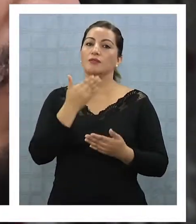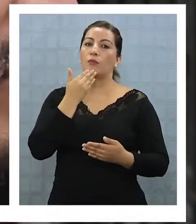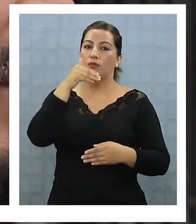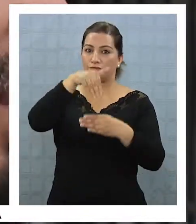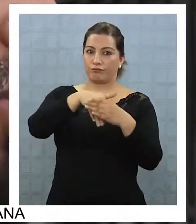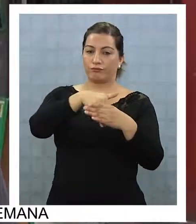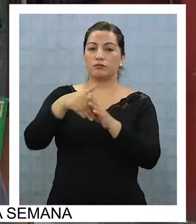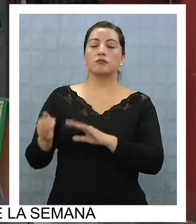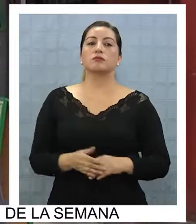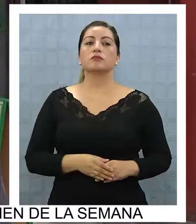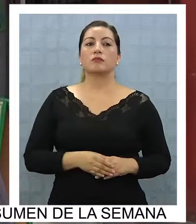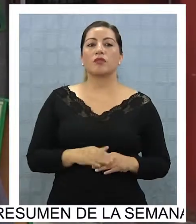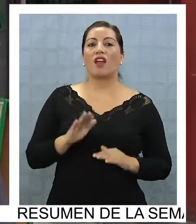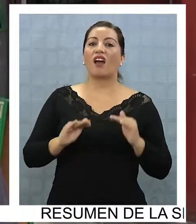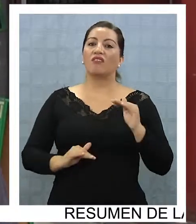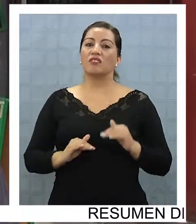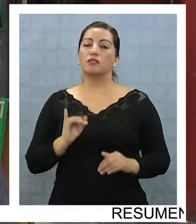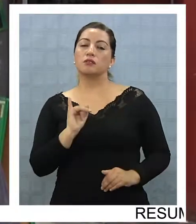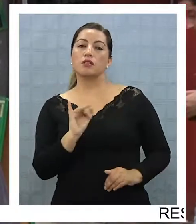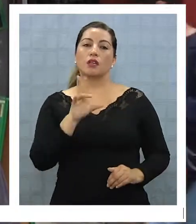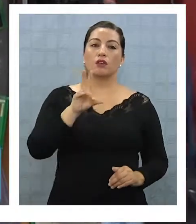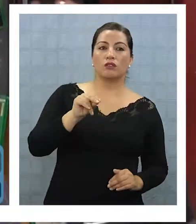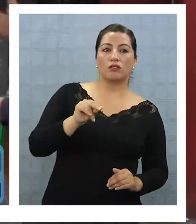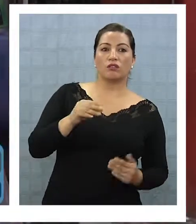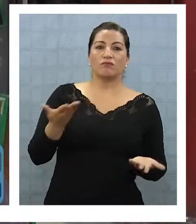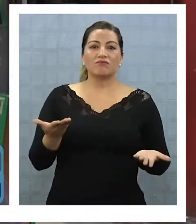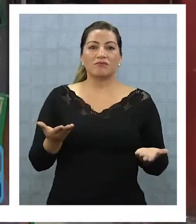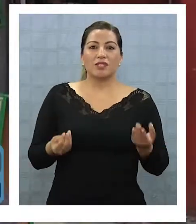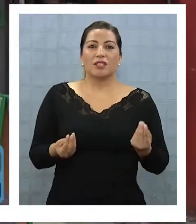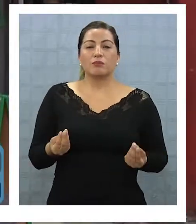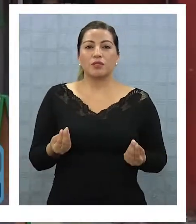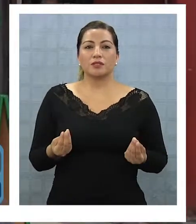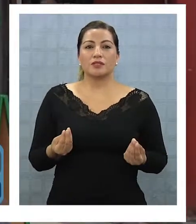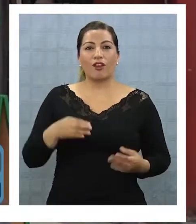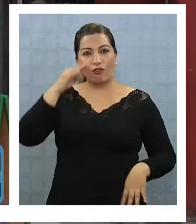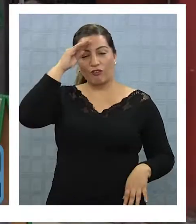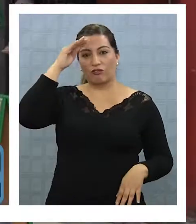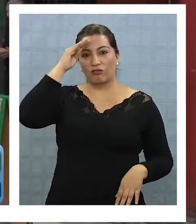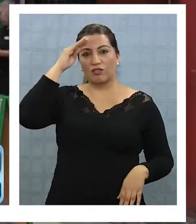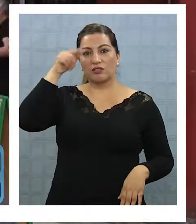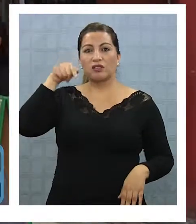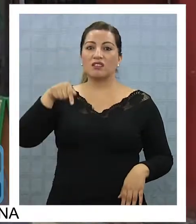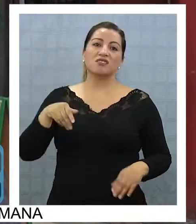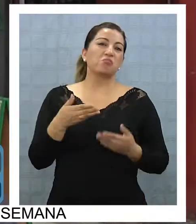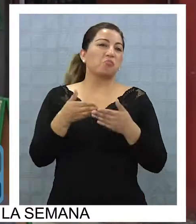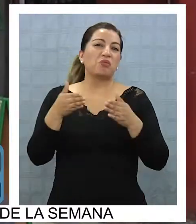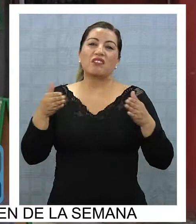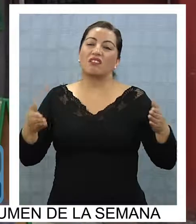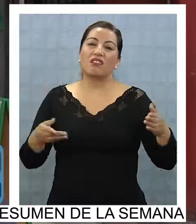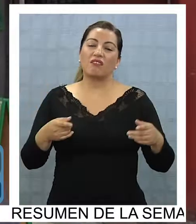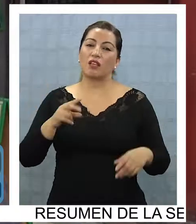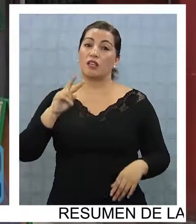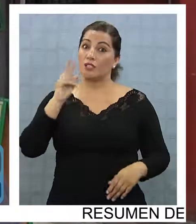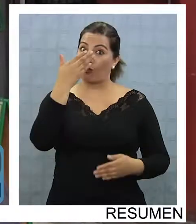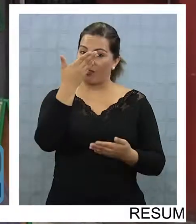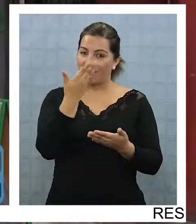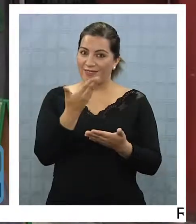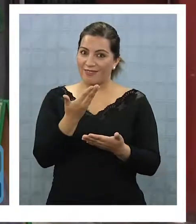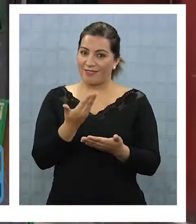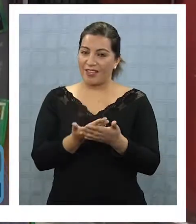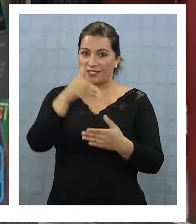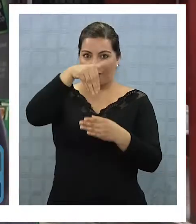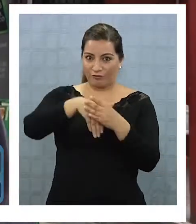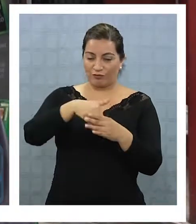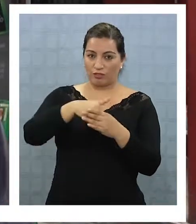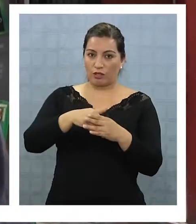Estos vaivenes tienen que, lo único que nos pueden ofrecer en términos de certeza es que hay un escenario absolutamente abierto en cuanto a la segunda vuelta, y que esperemos,